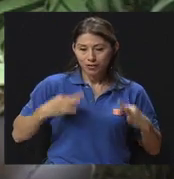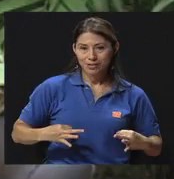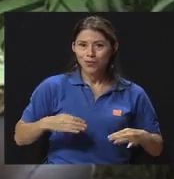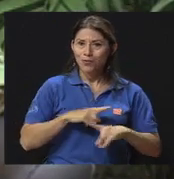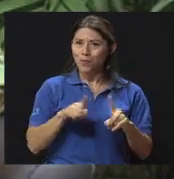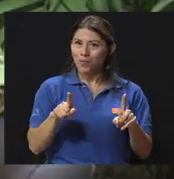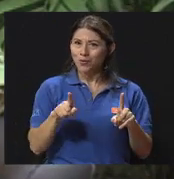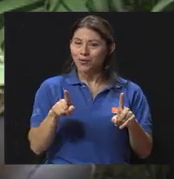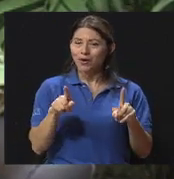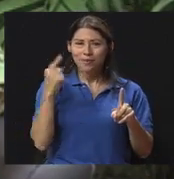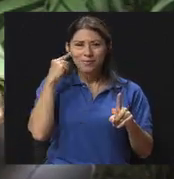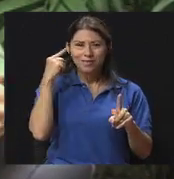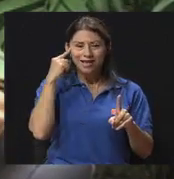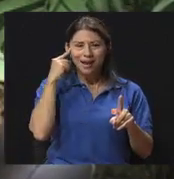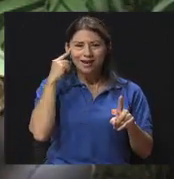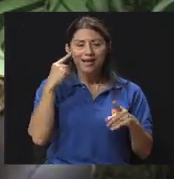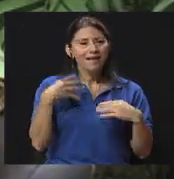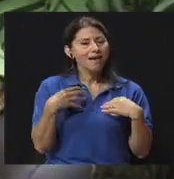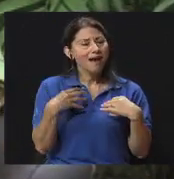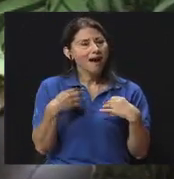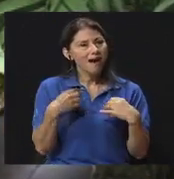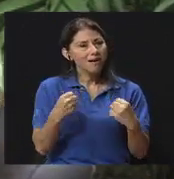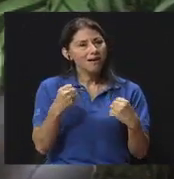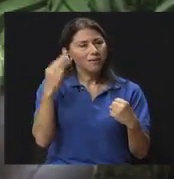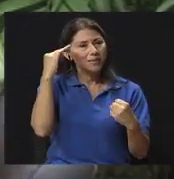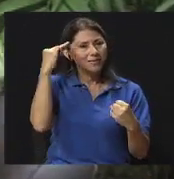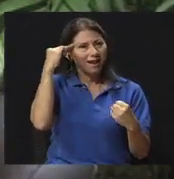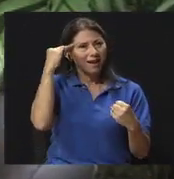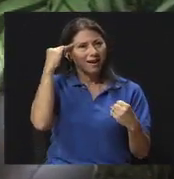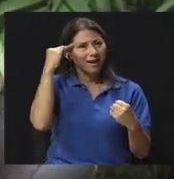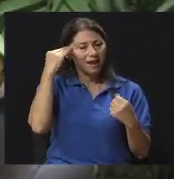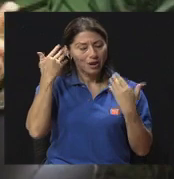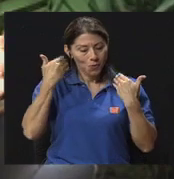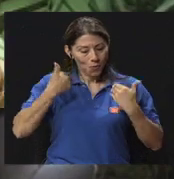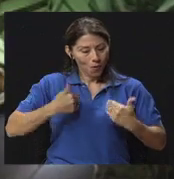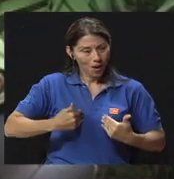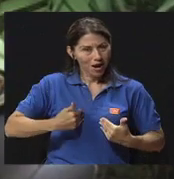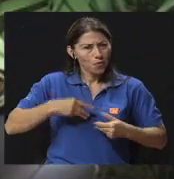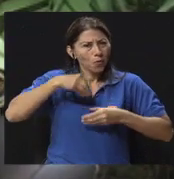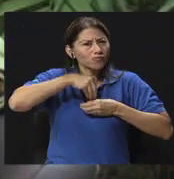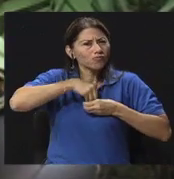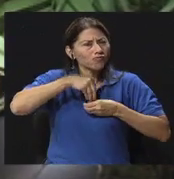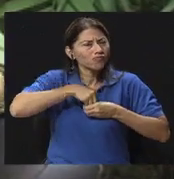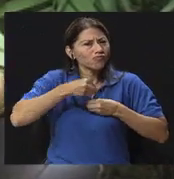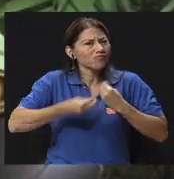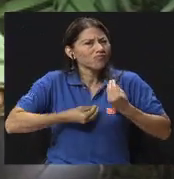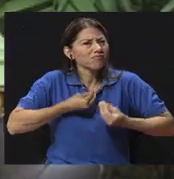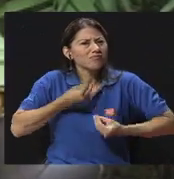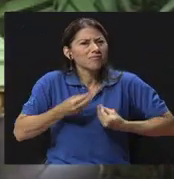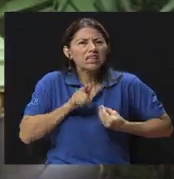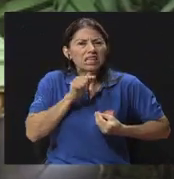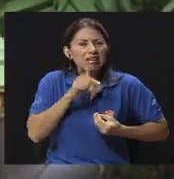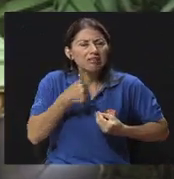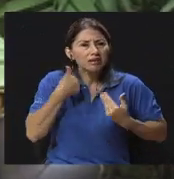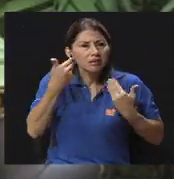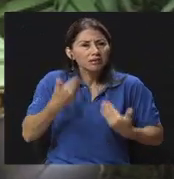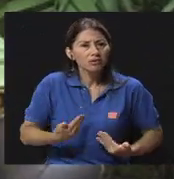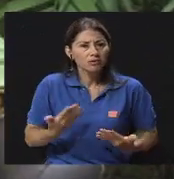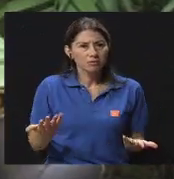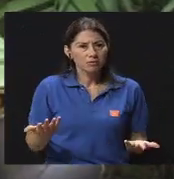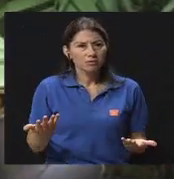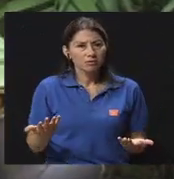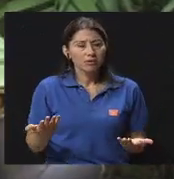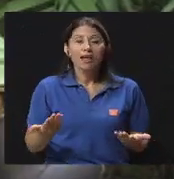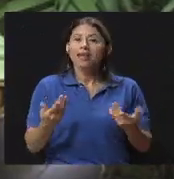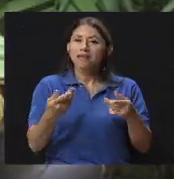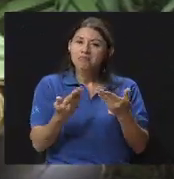en lo importante que es para mí. En la esencia que va dentro de ese cuerpo que me lleva y me trae y me lleva a trabajar. Pero, ¿quién soy? ¿verdad? Y abrimos